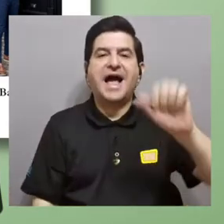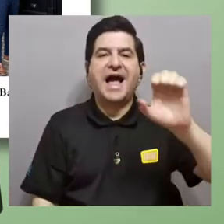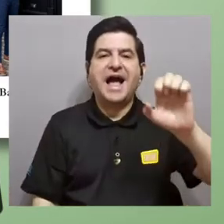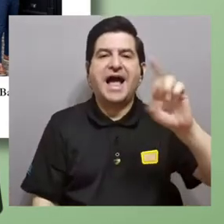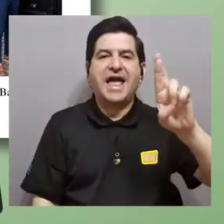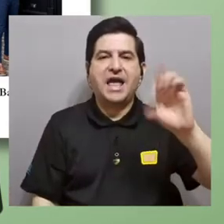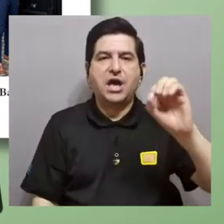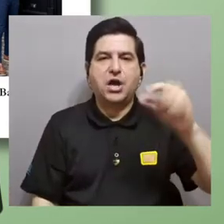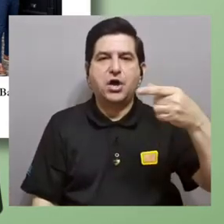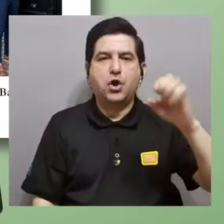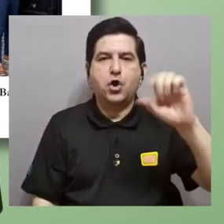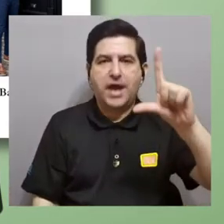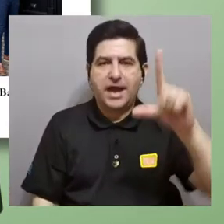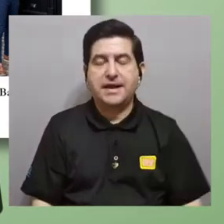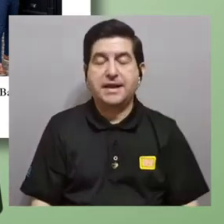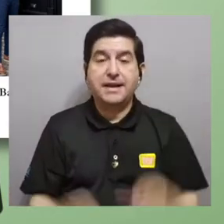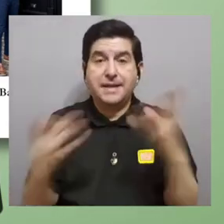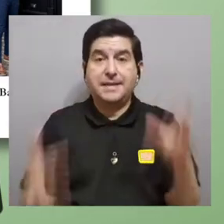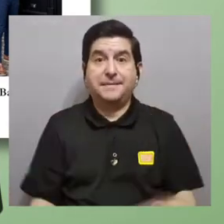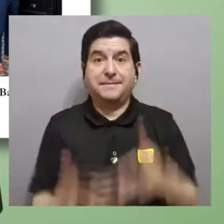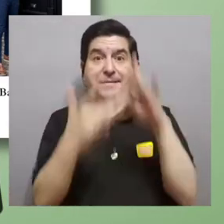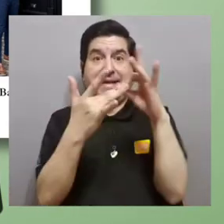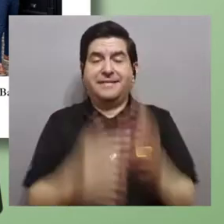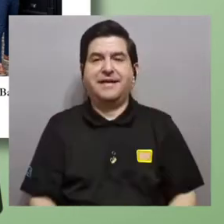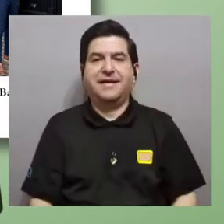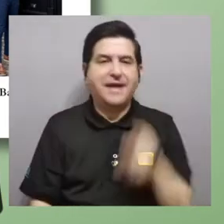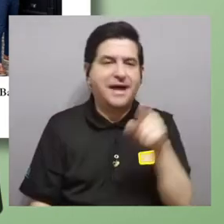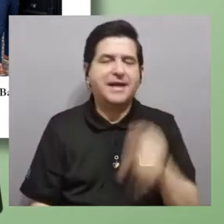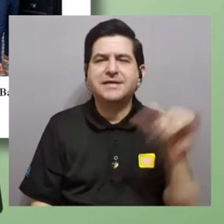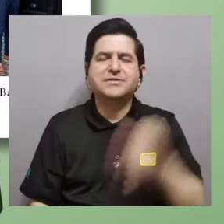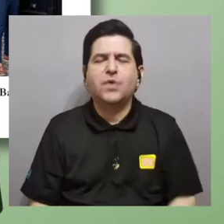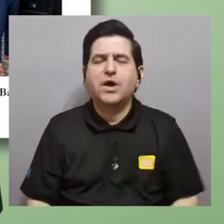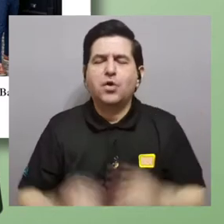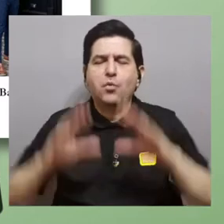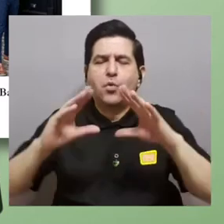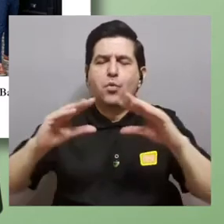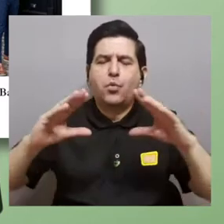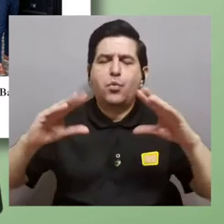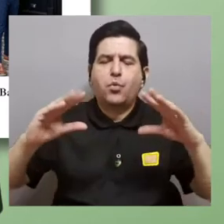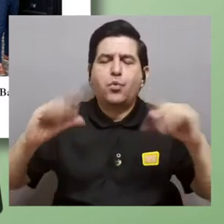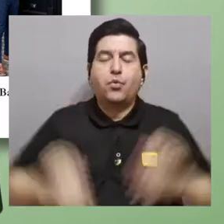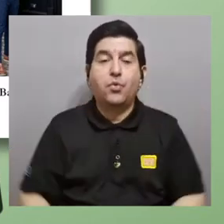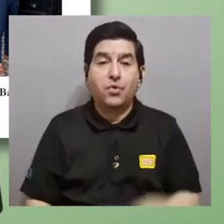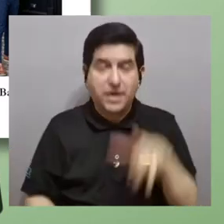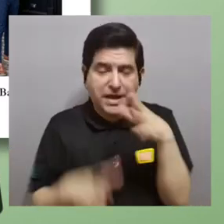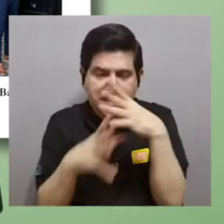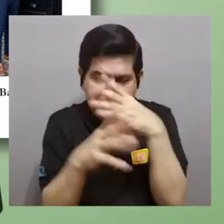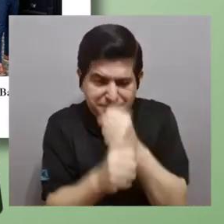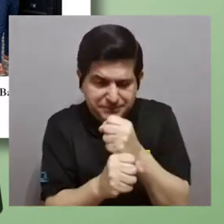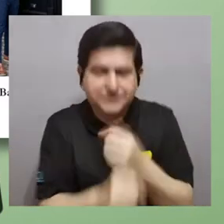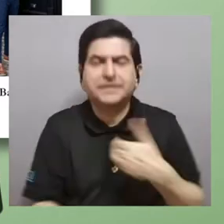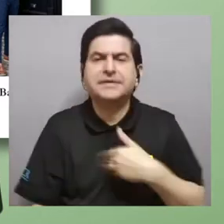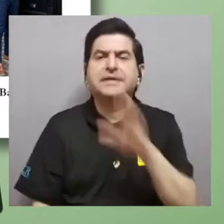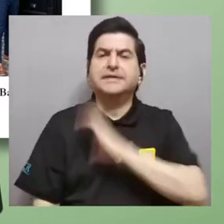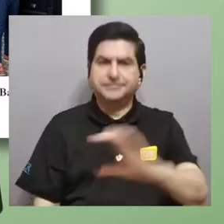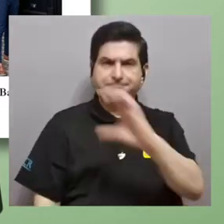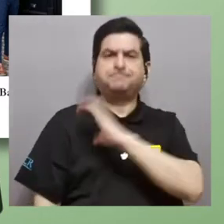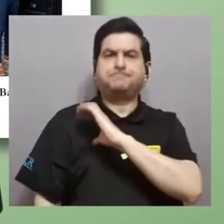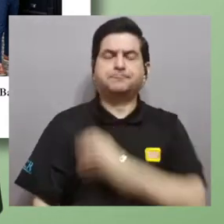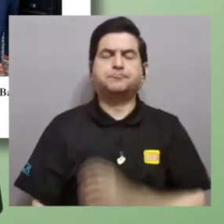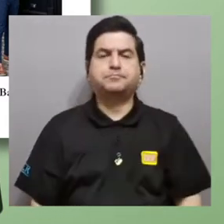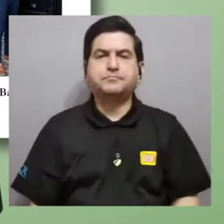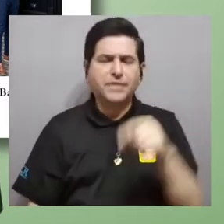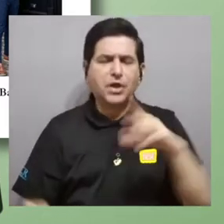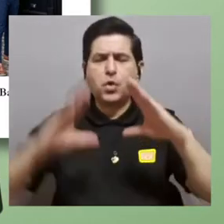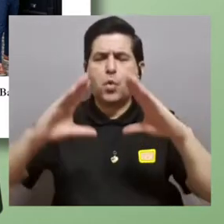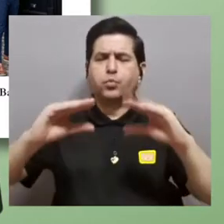los aerogeles, un material muy particular porque, si lo ven aquí, es como esta espuma sintetizada por él que tiene